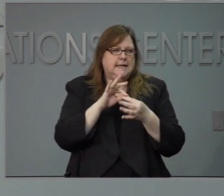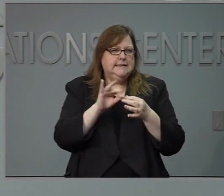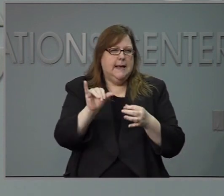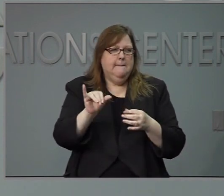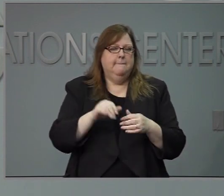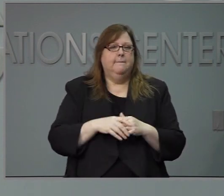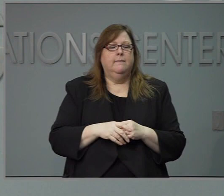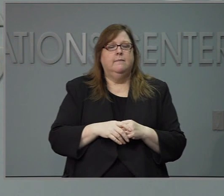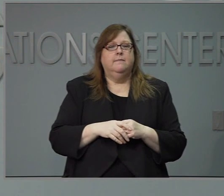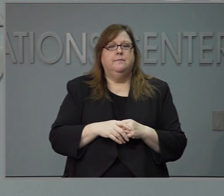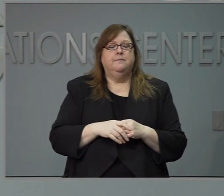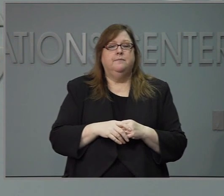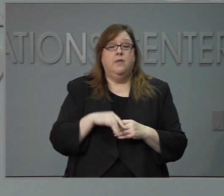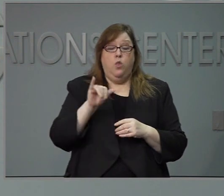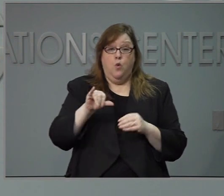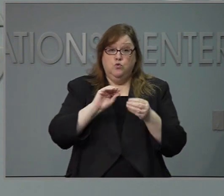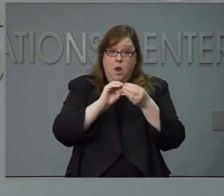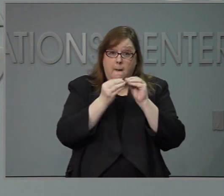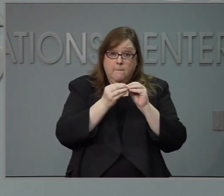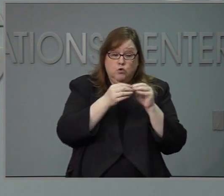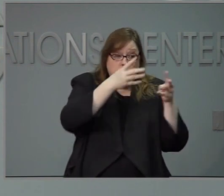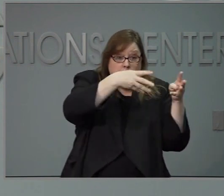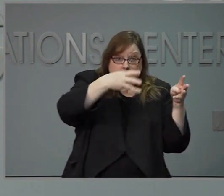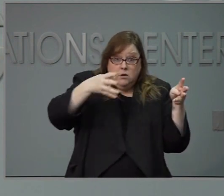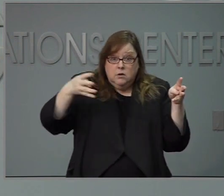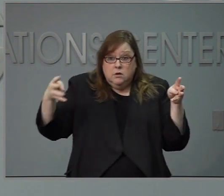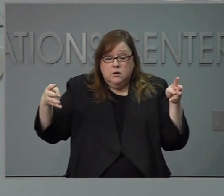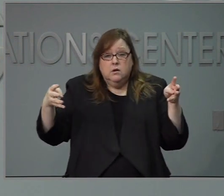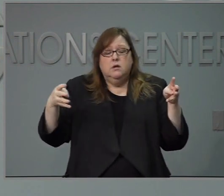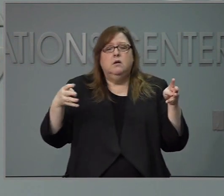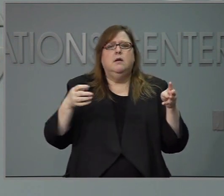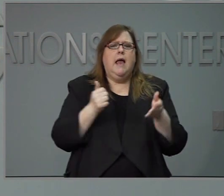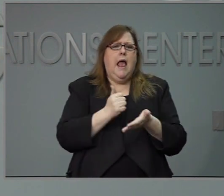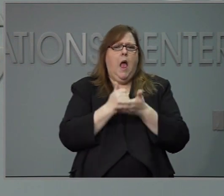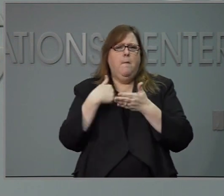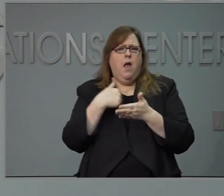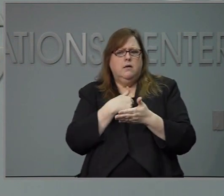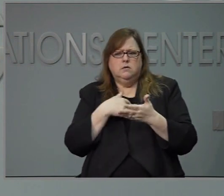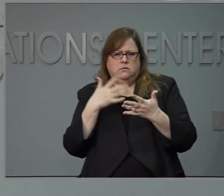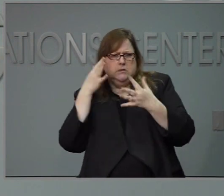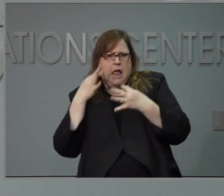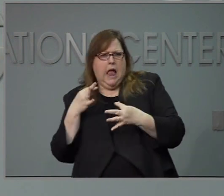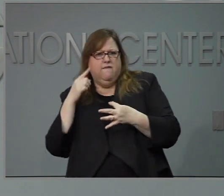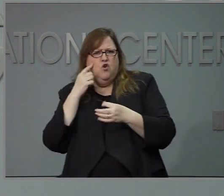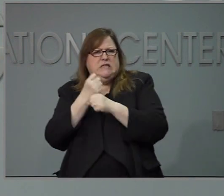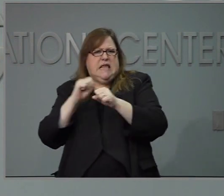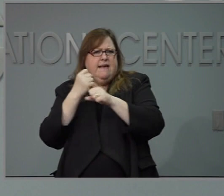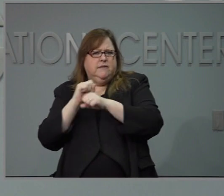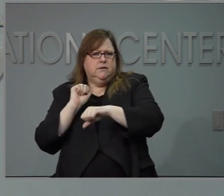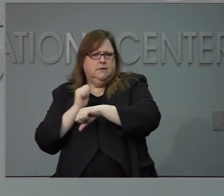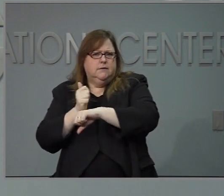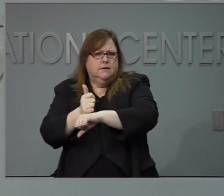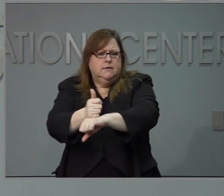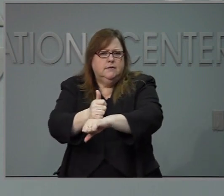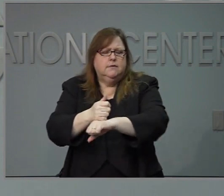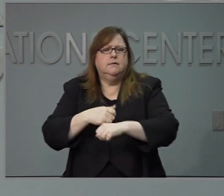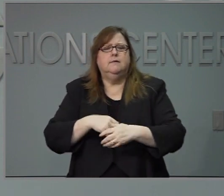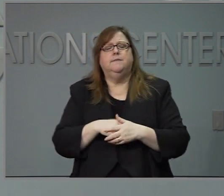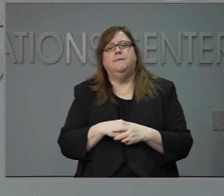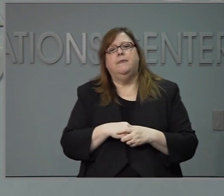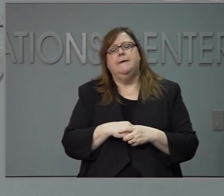protocolos de seguridad. Estos dos son importantes al pensar en sitios de alto riesgo así que no existe.